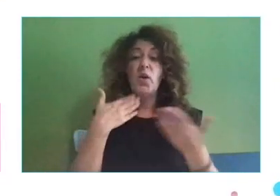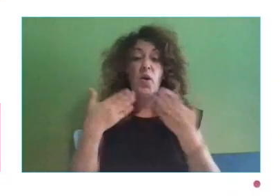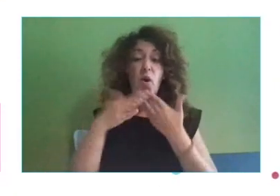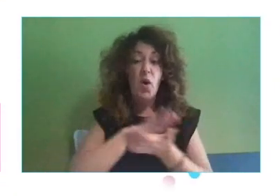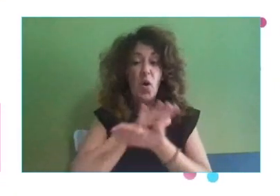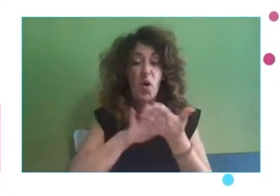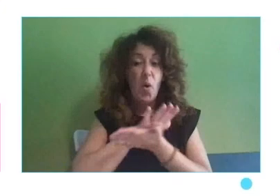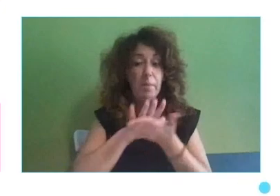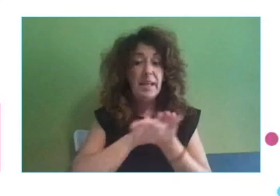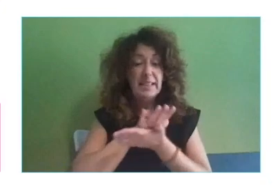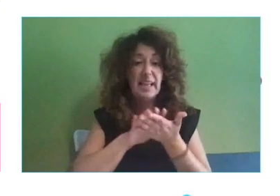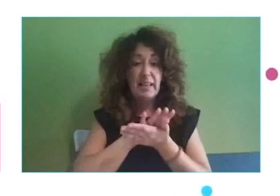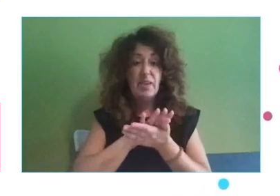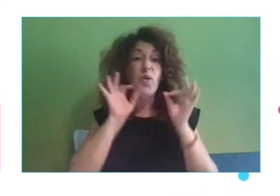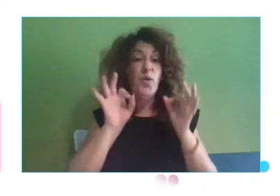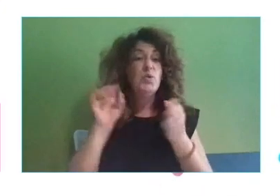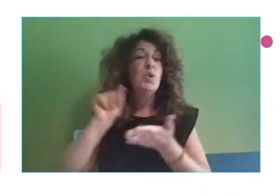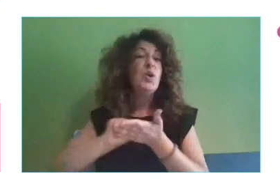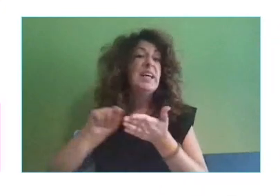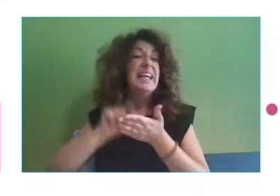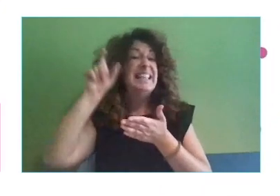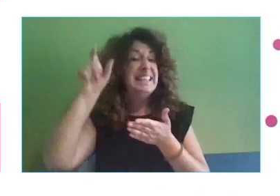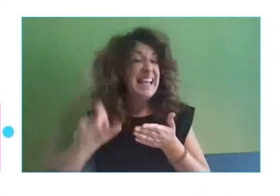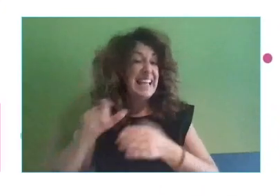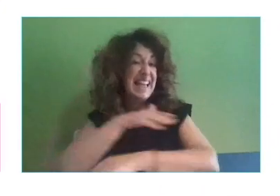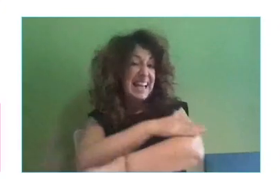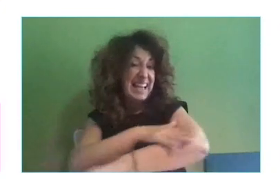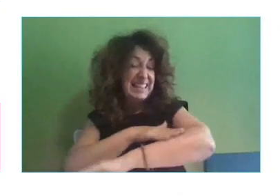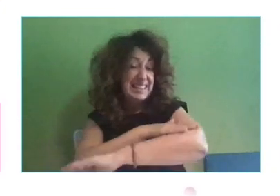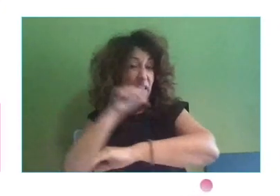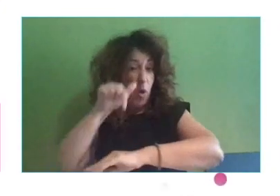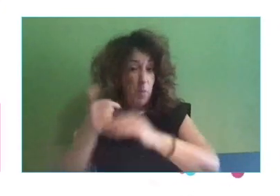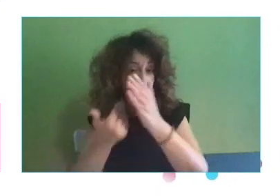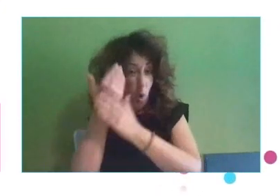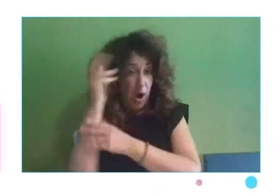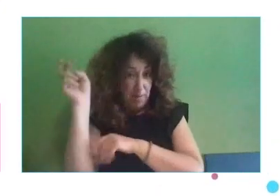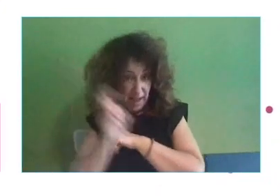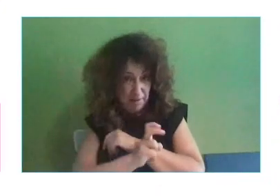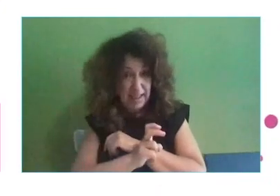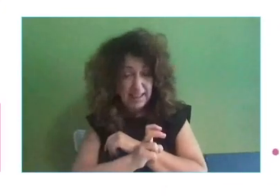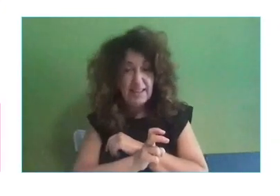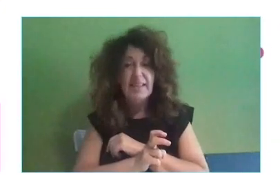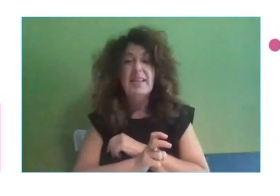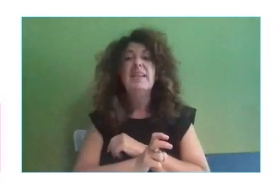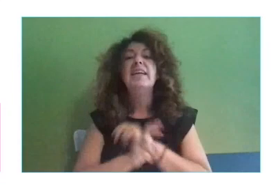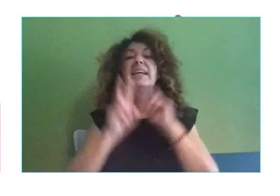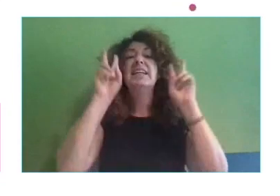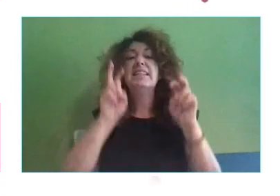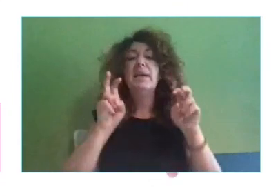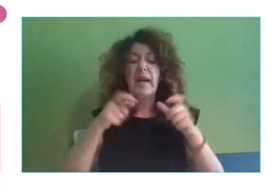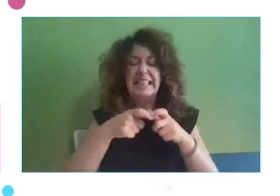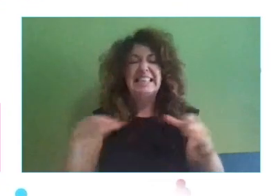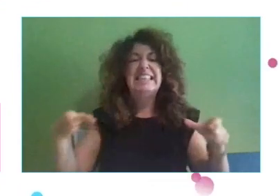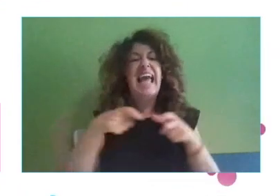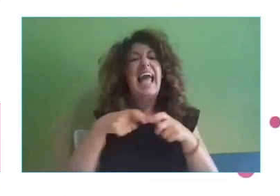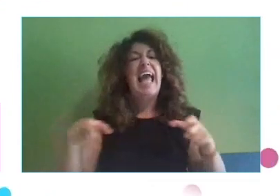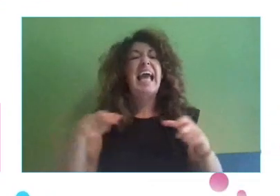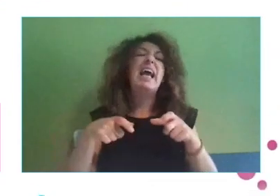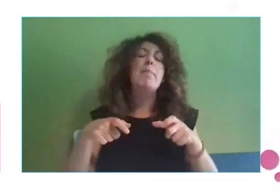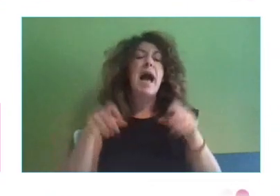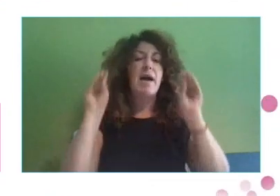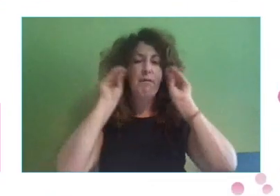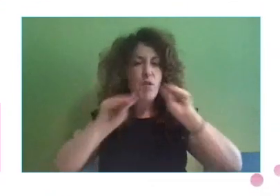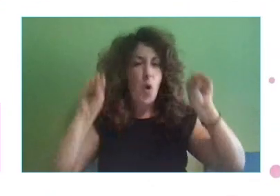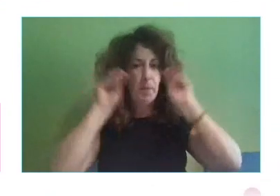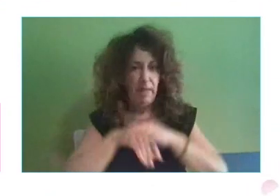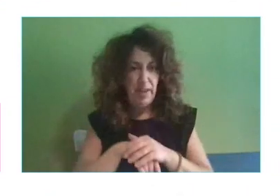tenido con la secretaria de Estado de Digitalización, que ha estado esta mañana también, era el famoso cheque formación, ¿no? O sea, es una de las ideas,